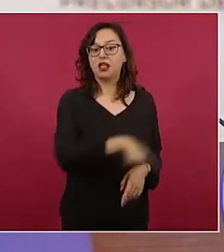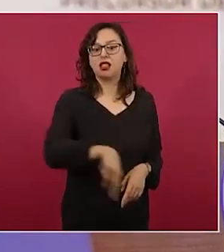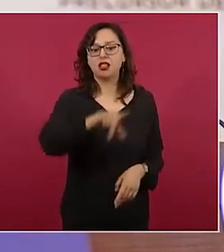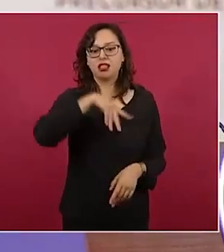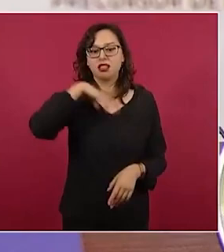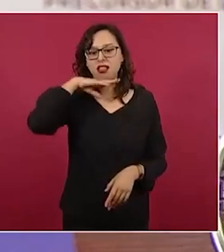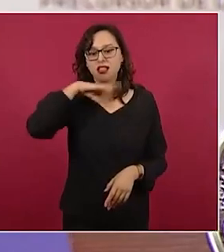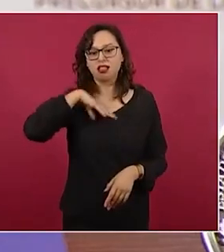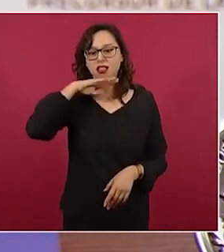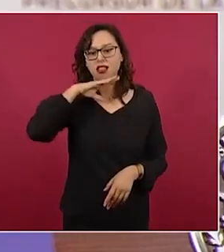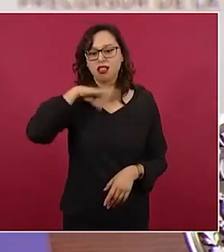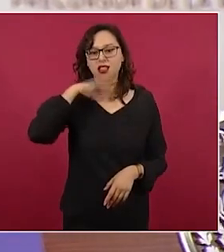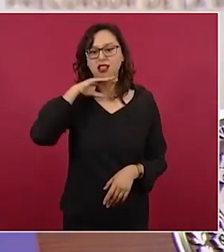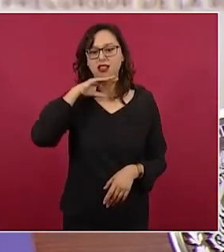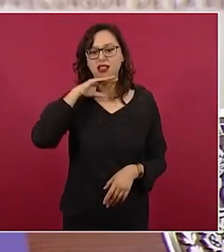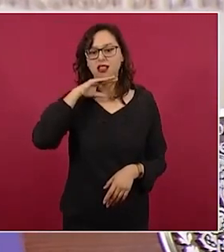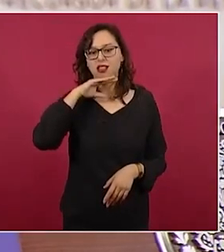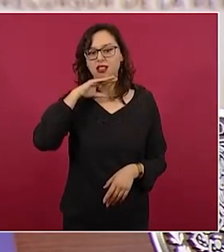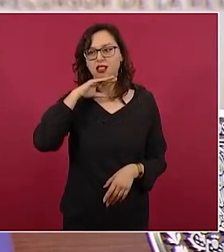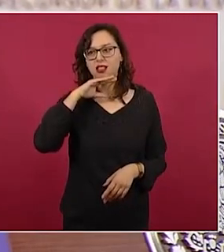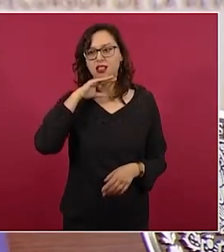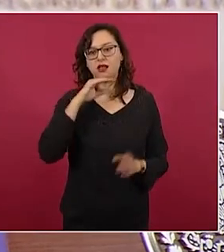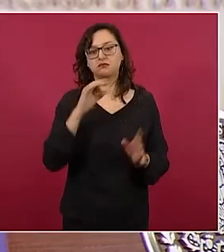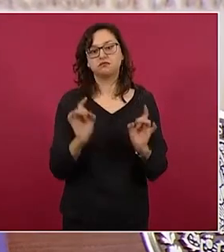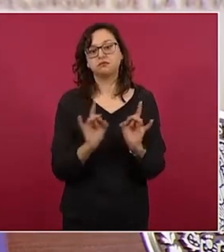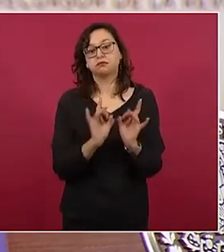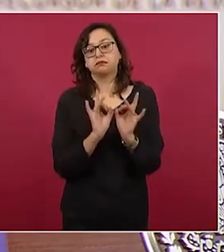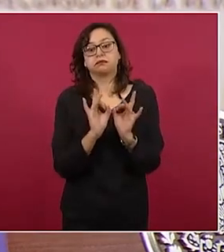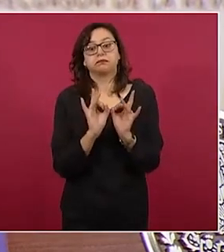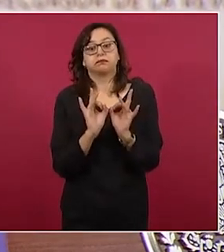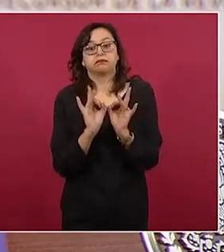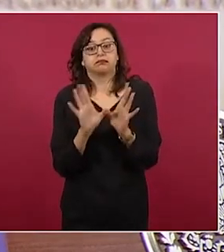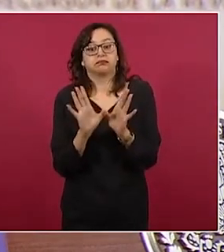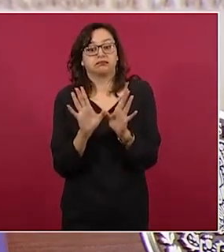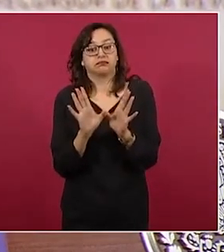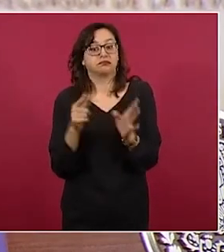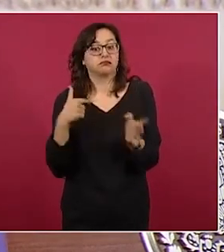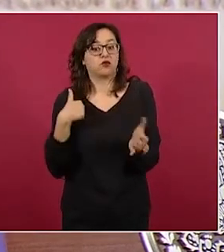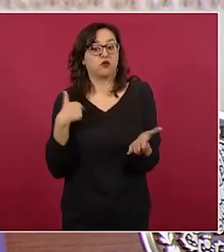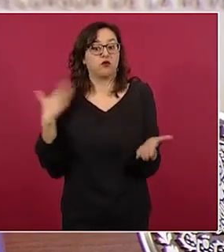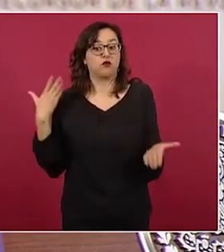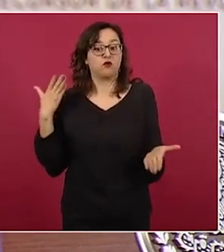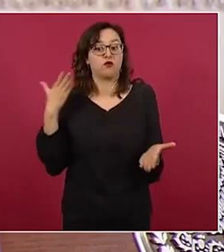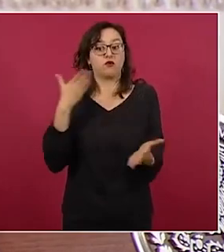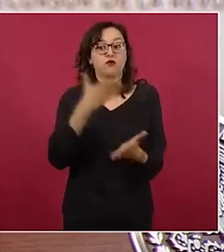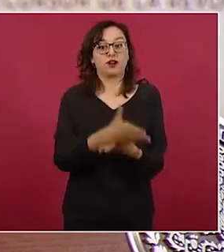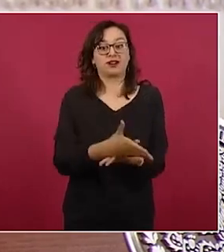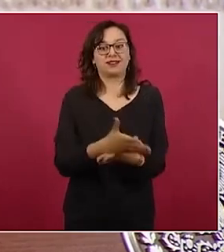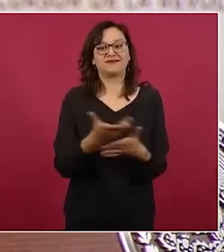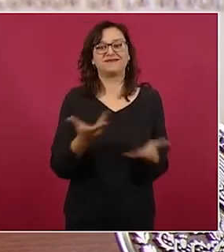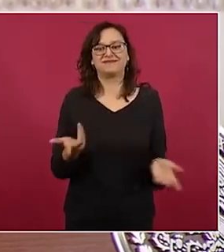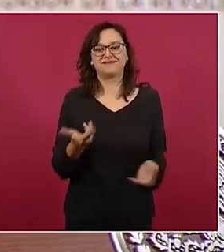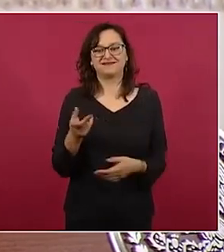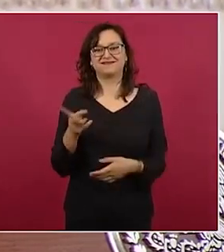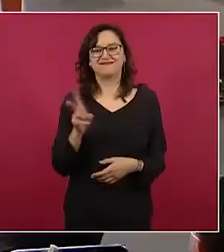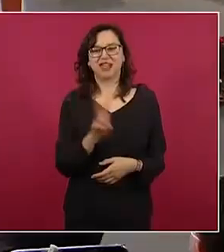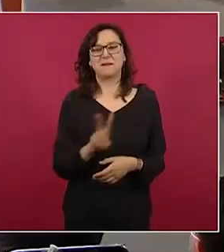o fue porque pasamos el viernes